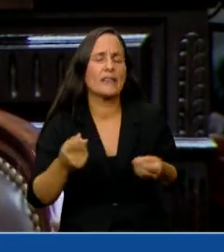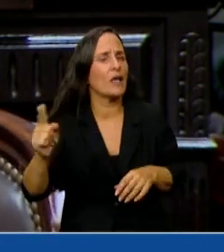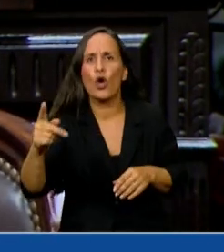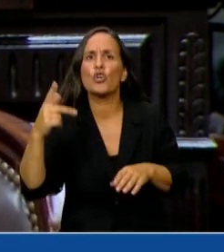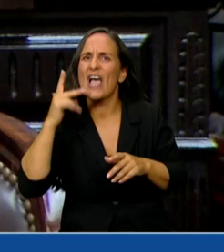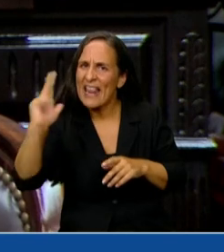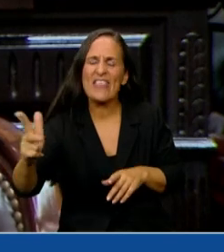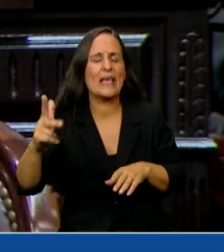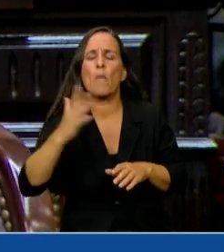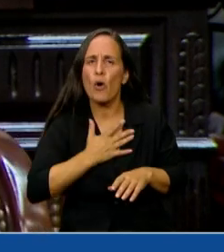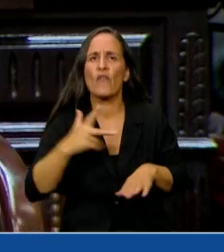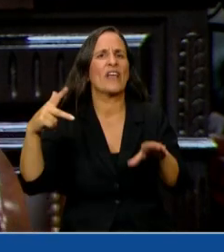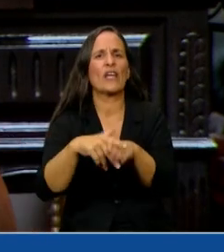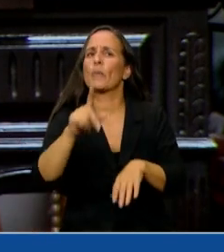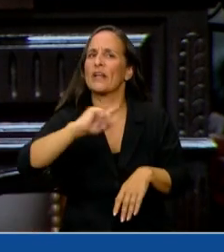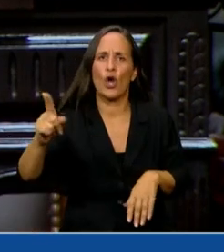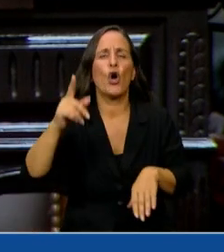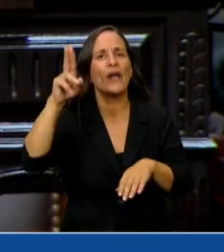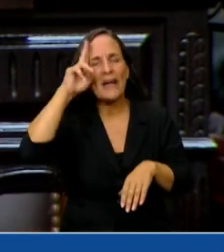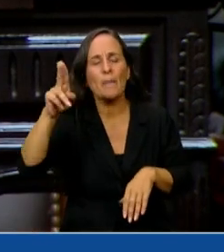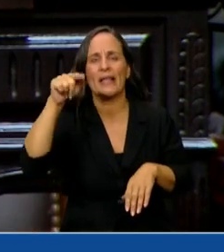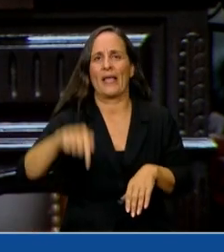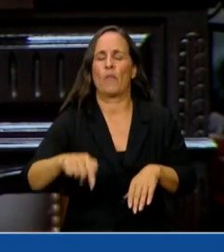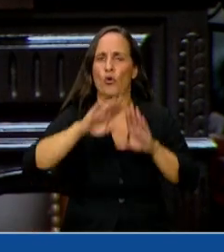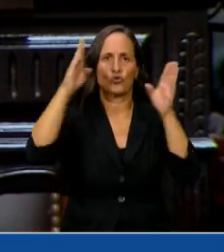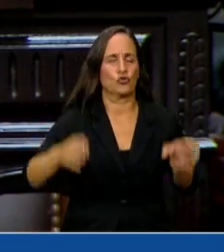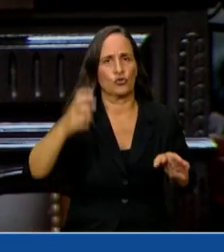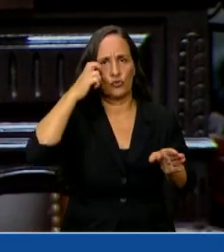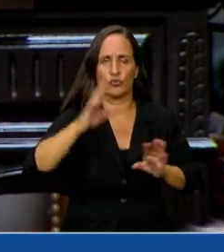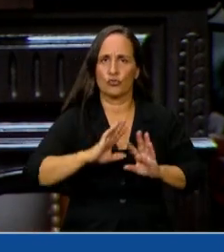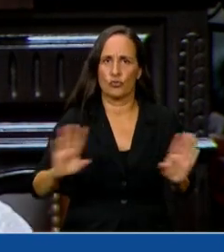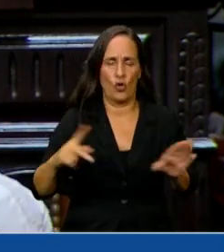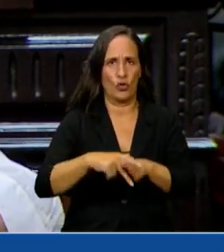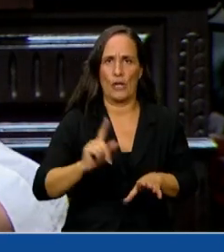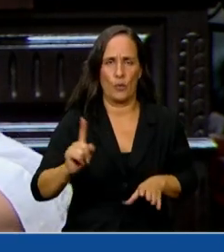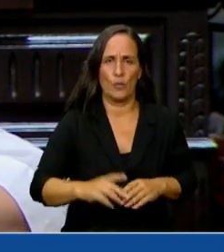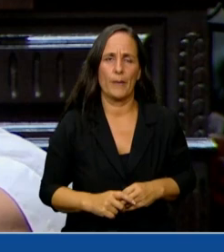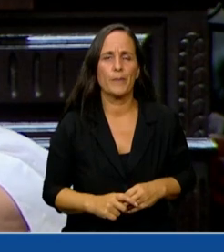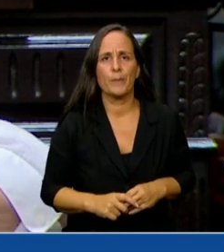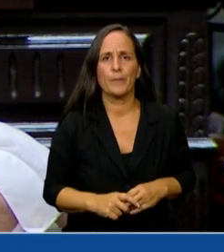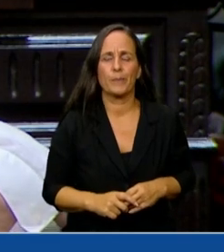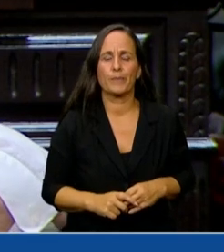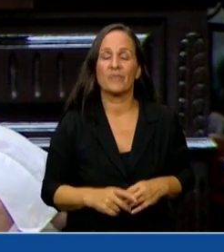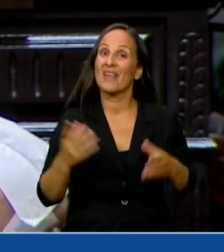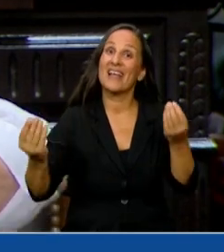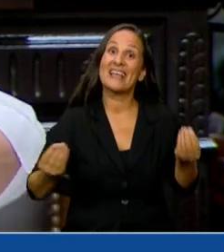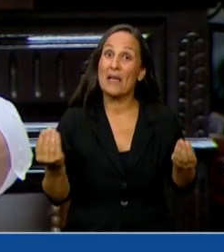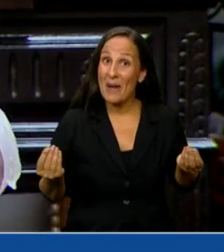interrumpa. Le acabo de decir que por favor respetemos la institucionalidad. Tal vez lo que está pasando